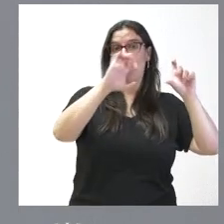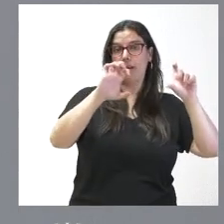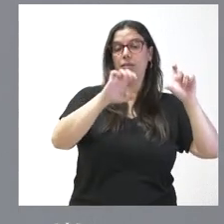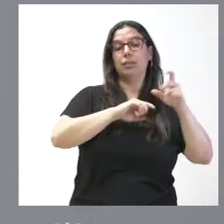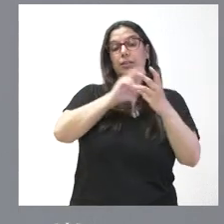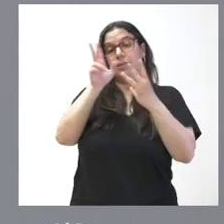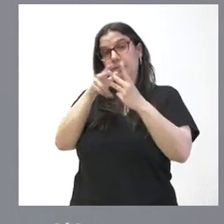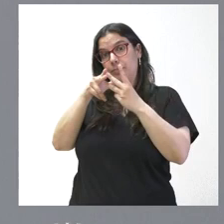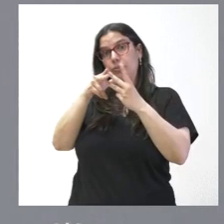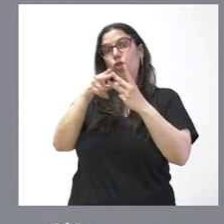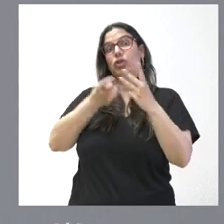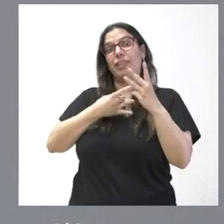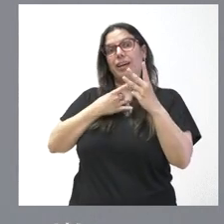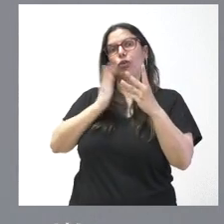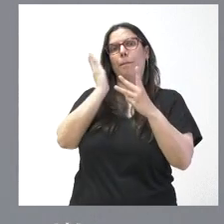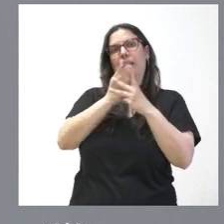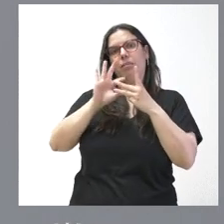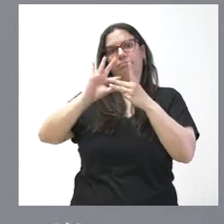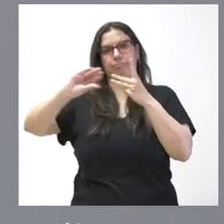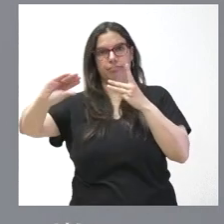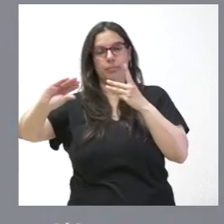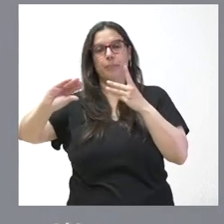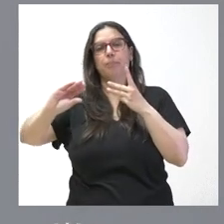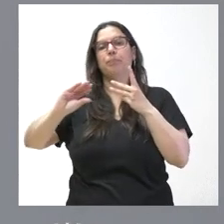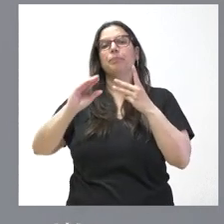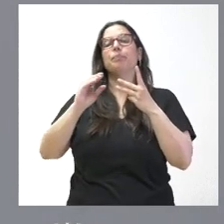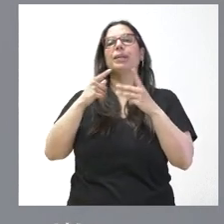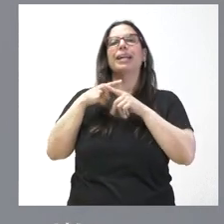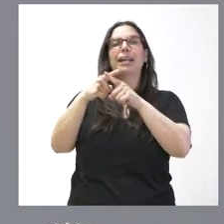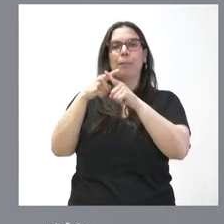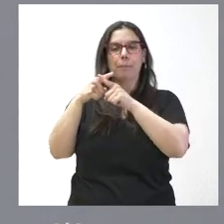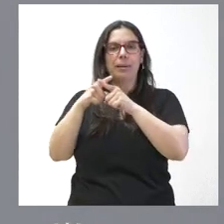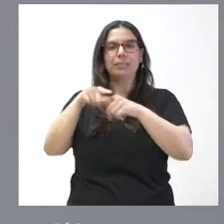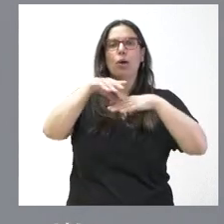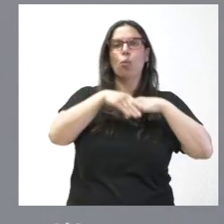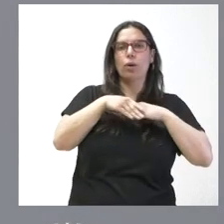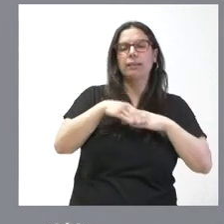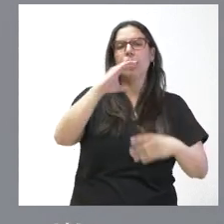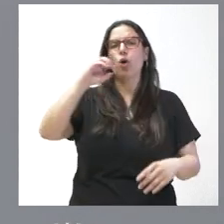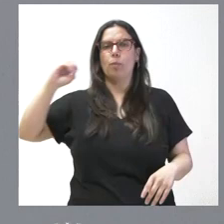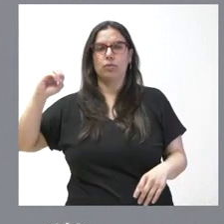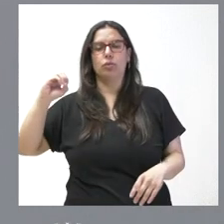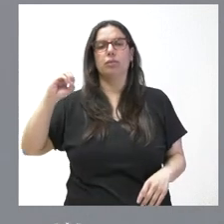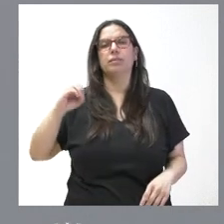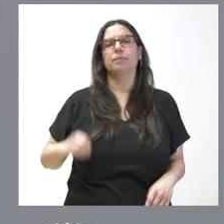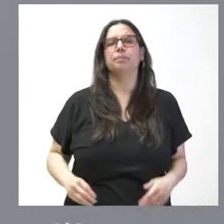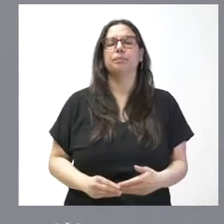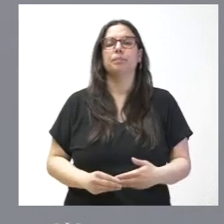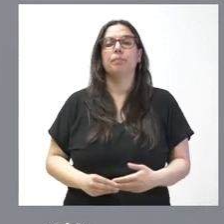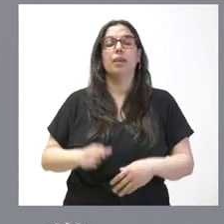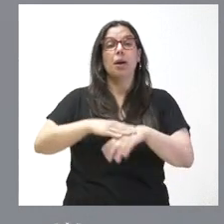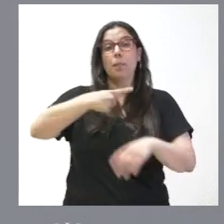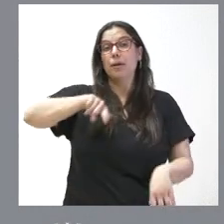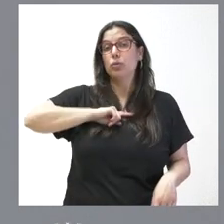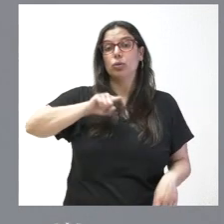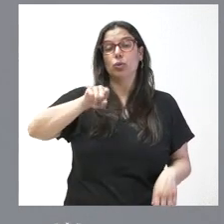mitad a los sindicatos mayoritarios, en este caso, a repartir entre UGT y comisiones obreras. Para nosotros es básico